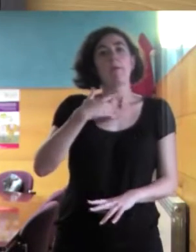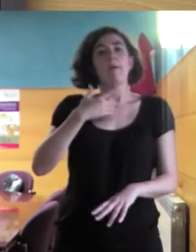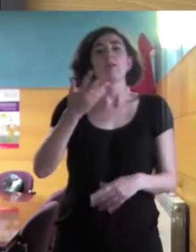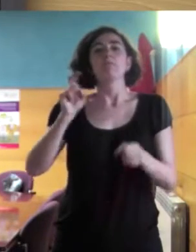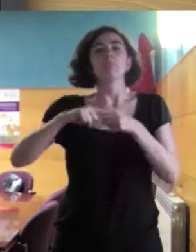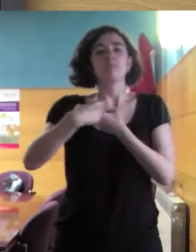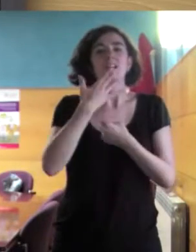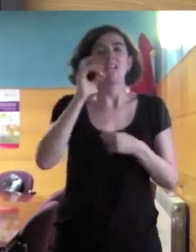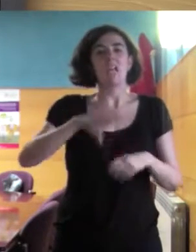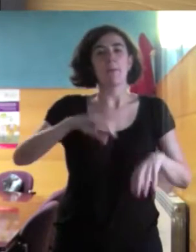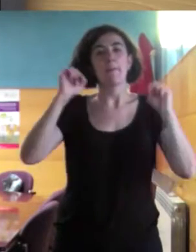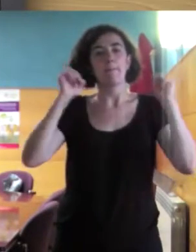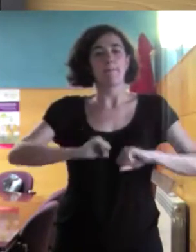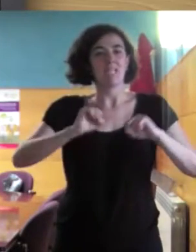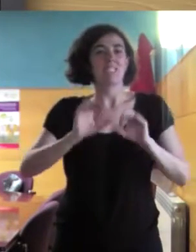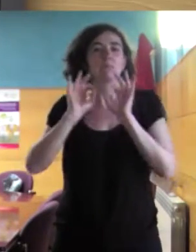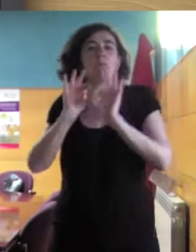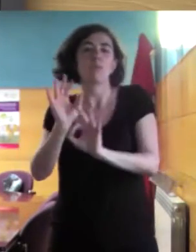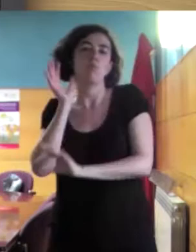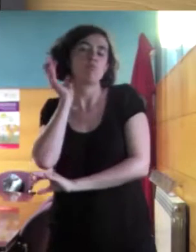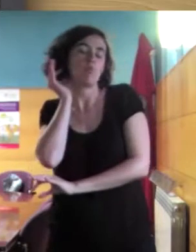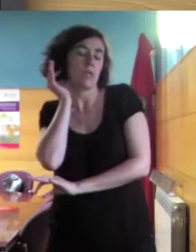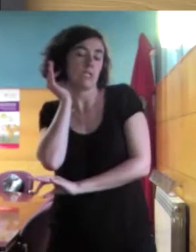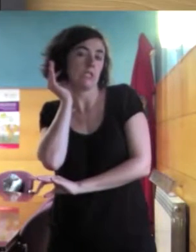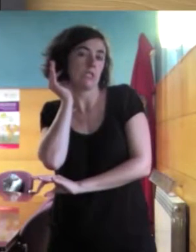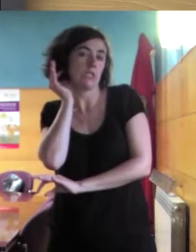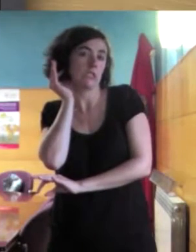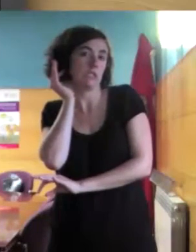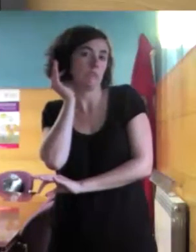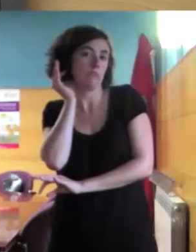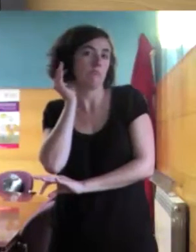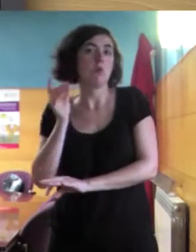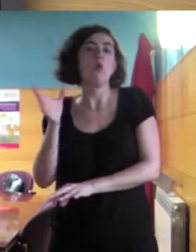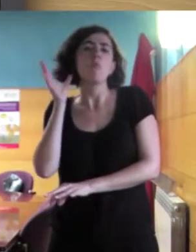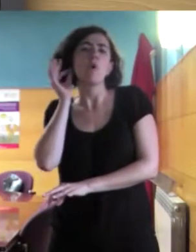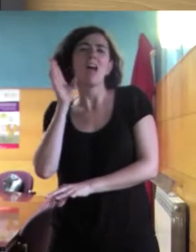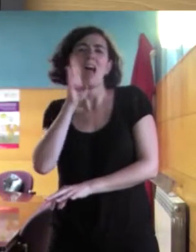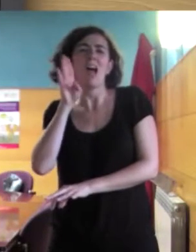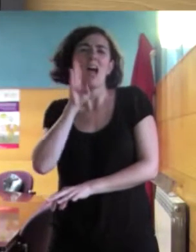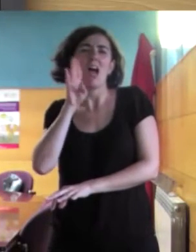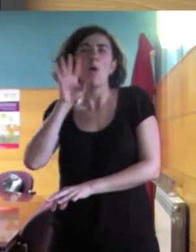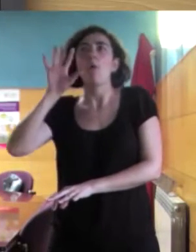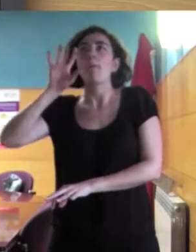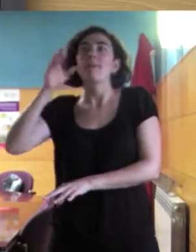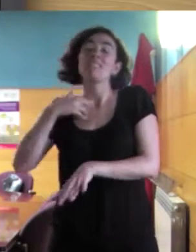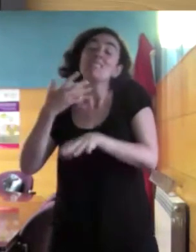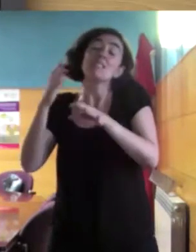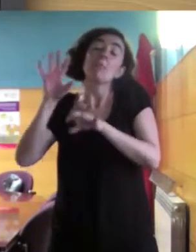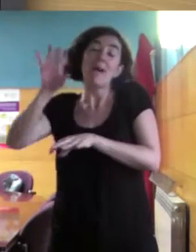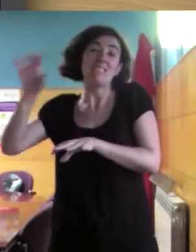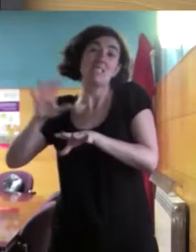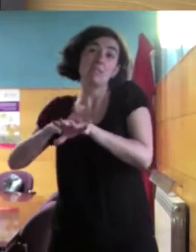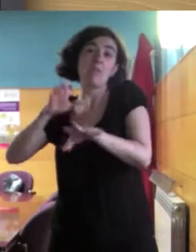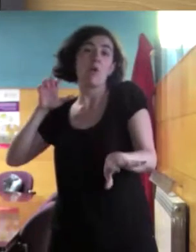sobre todo más para mujeres, que han venido desde aquellos países, sobre todo árabes, y no